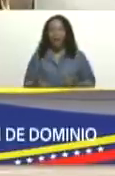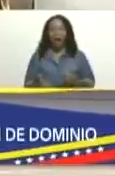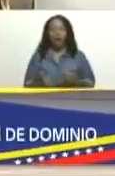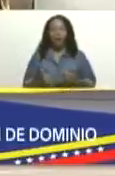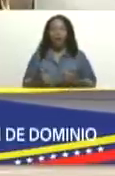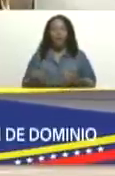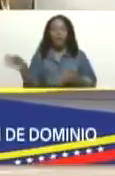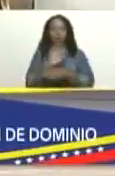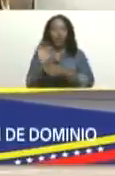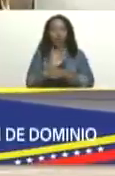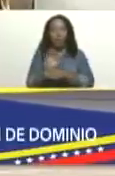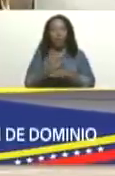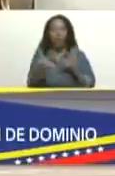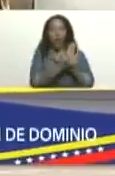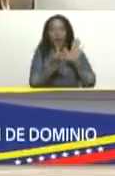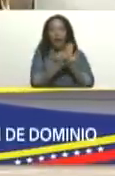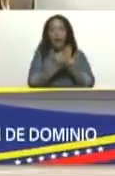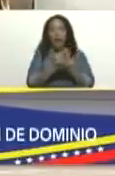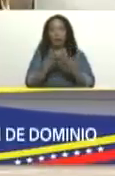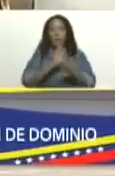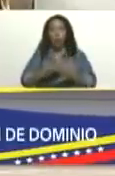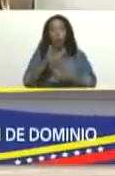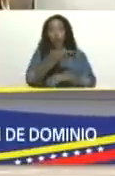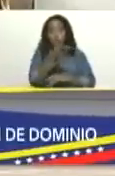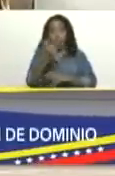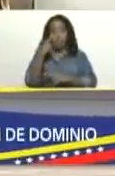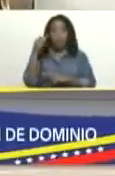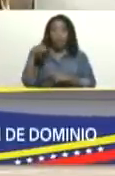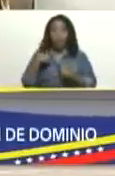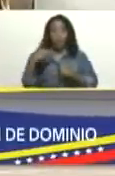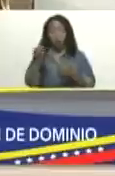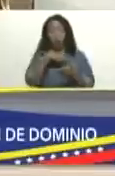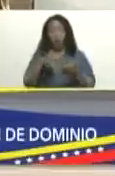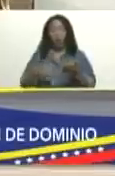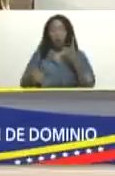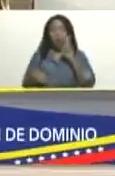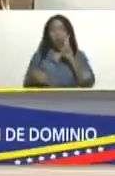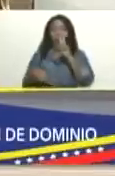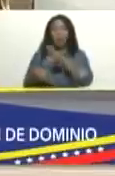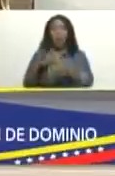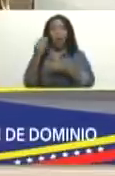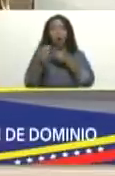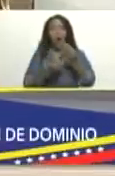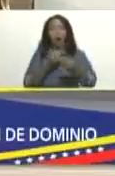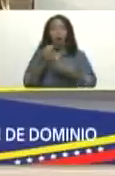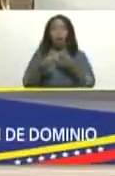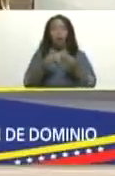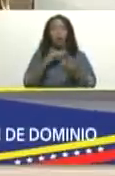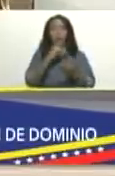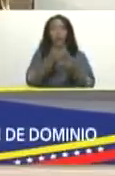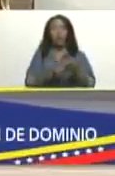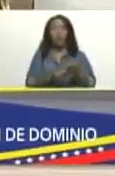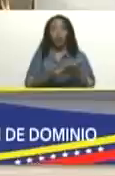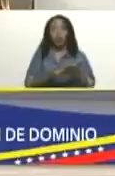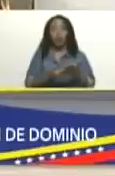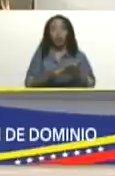precisamente, fíjense ustedes, aquí tengo algunos datos, vamos a ver de los bienes